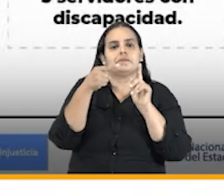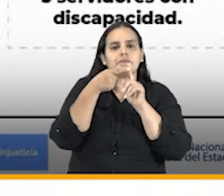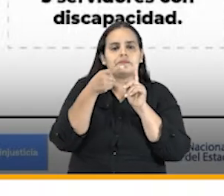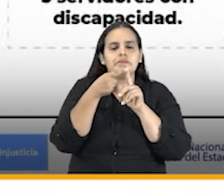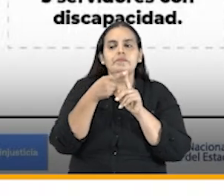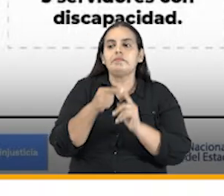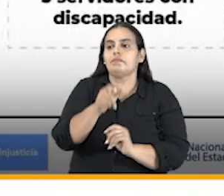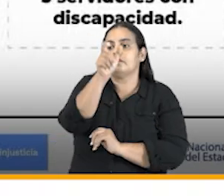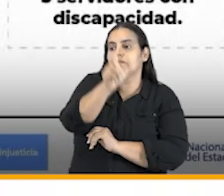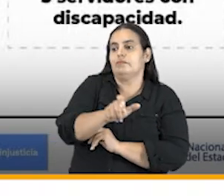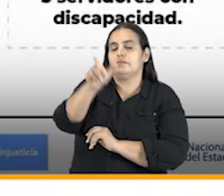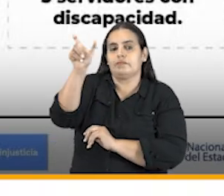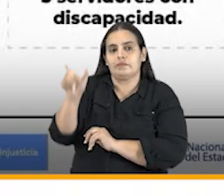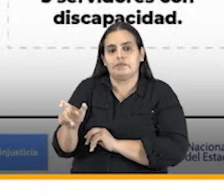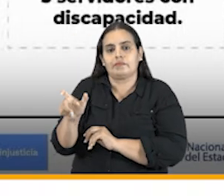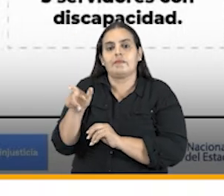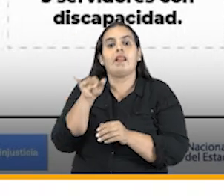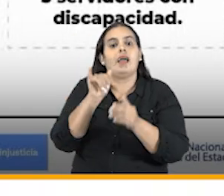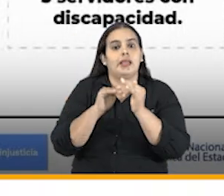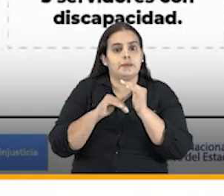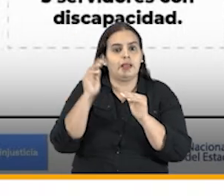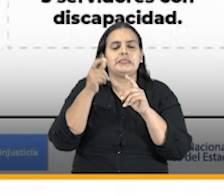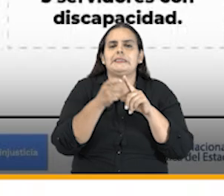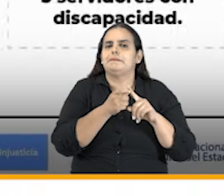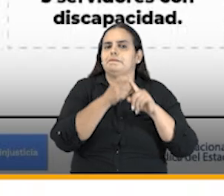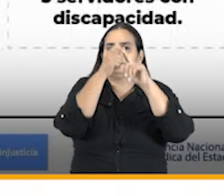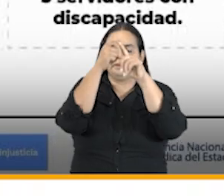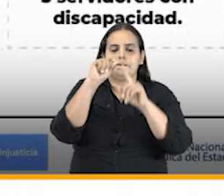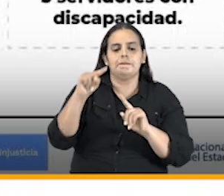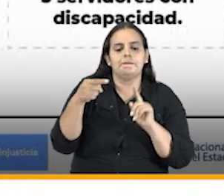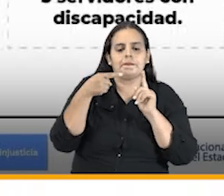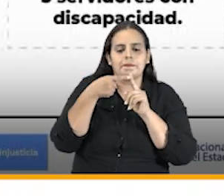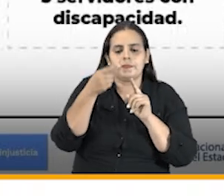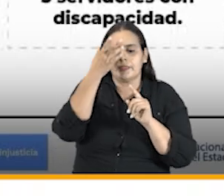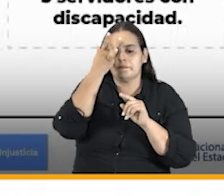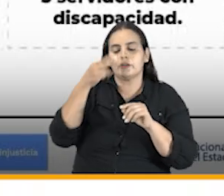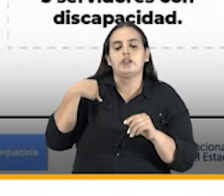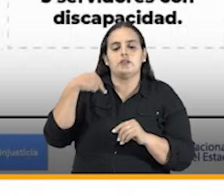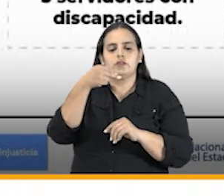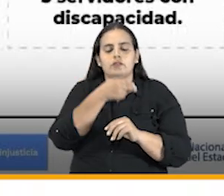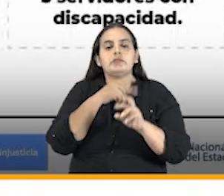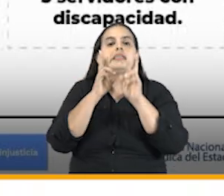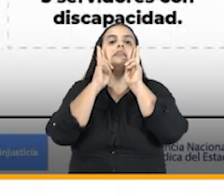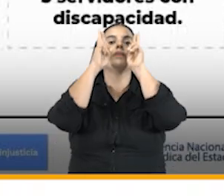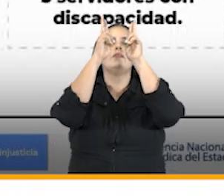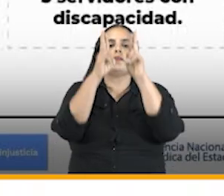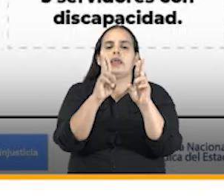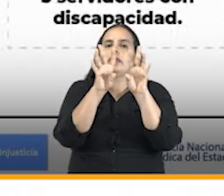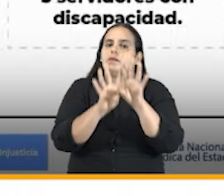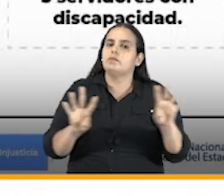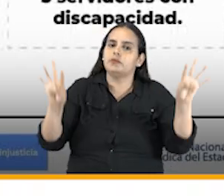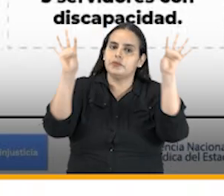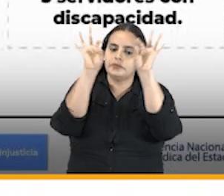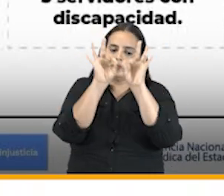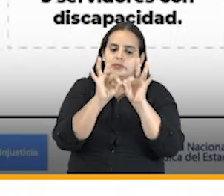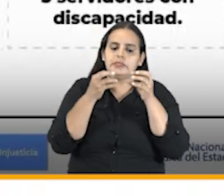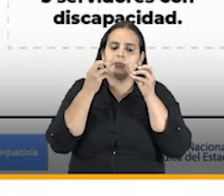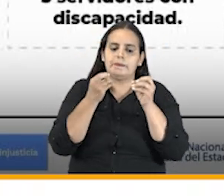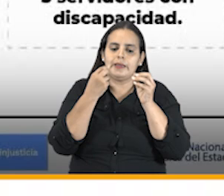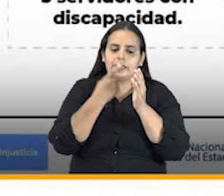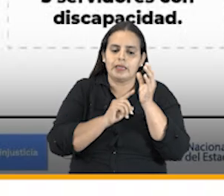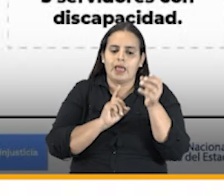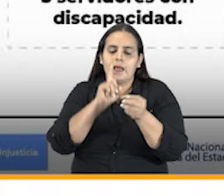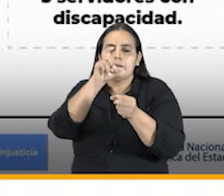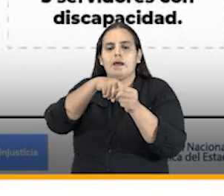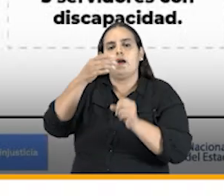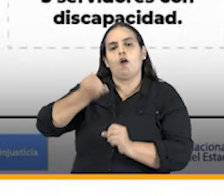planta personal de la agencia es bastante especial primero porque hacemos un reconocimiento de la importancia de la inserción